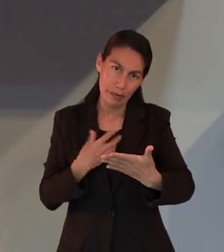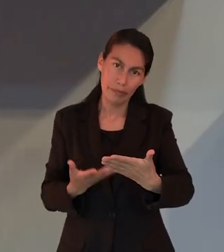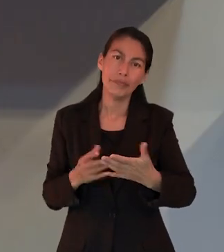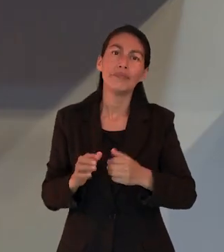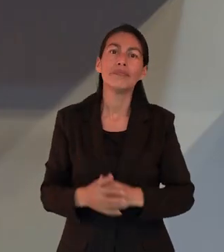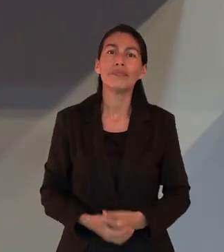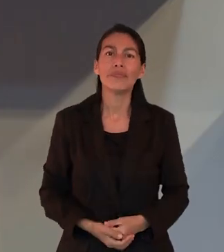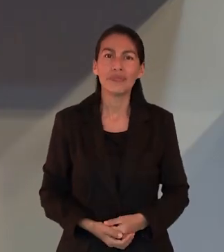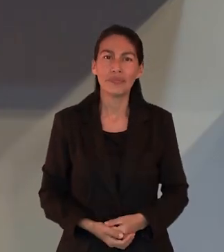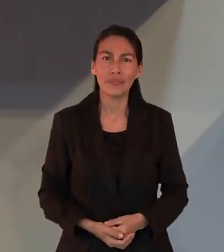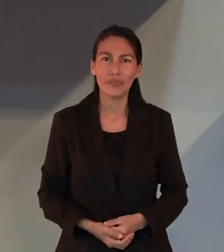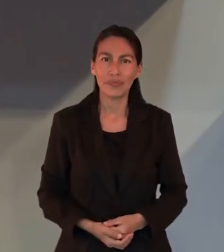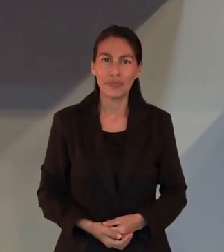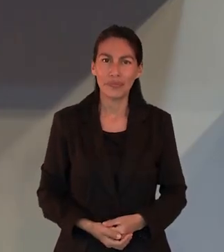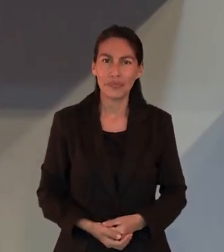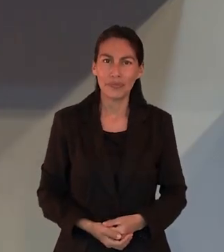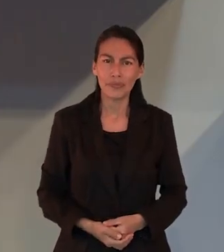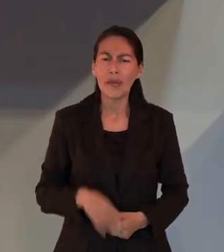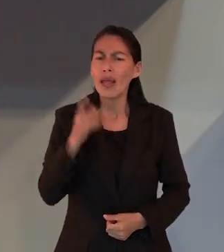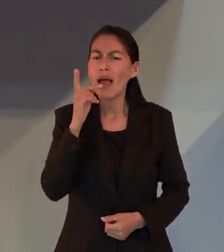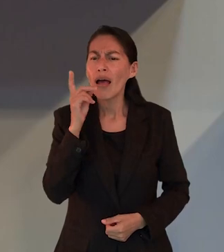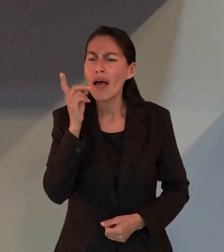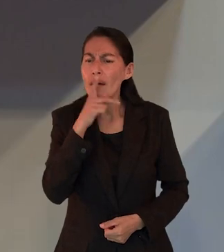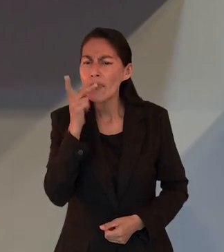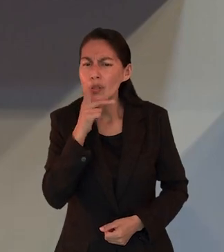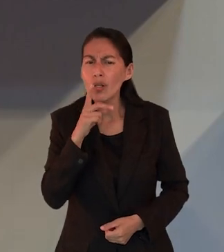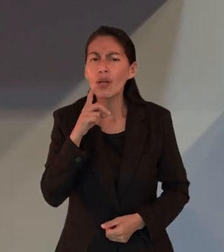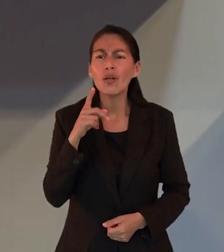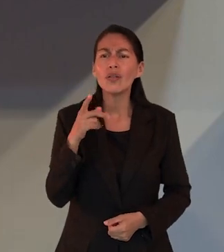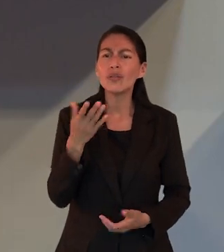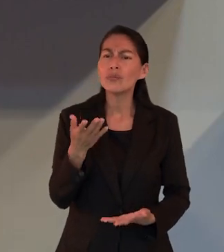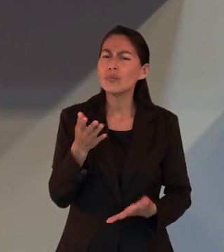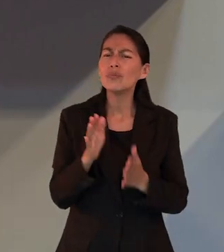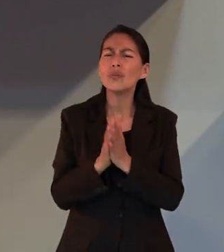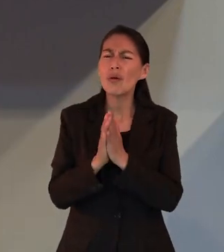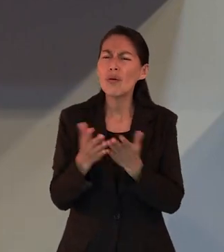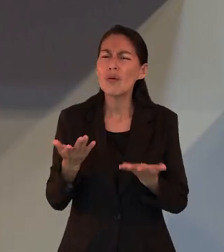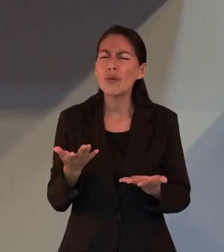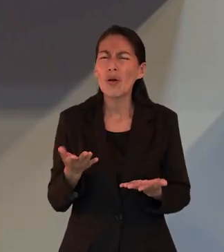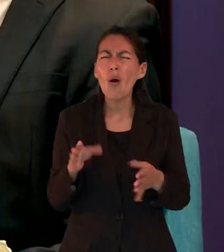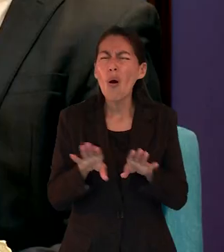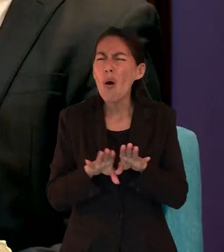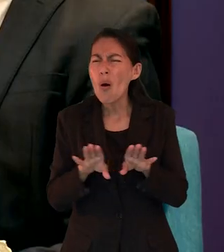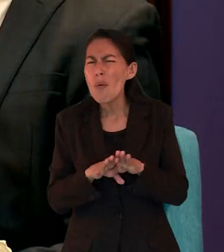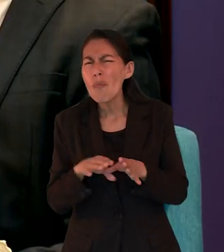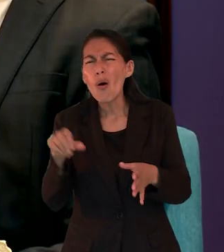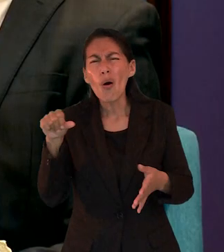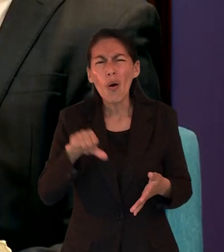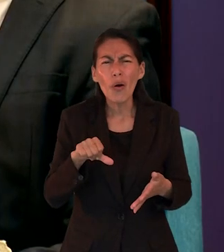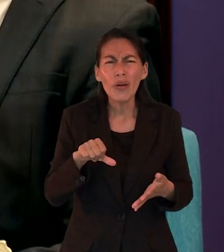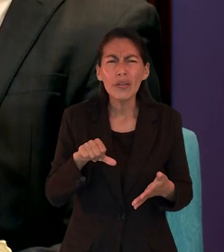extrañas, que las había, ¿no? Como en todo lugar. Pastor Techeira, ¿cómo podemos hoy en día